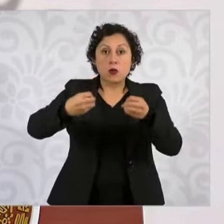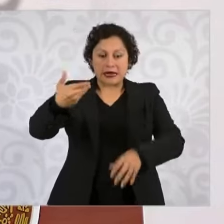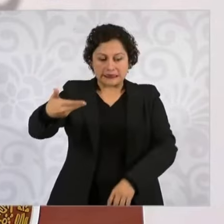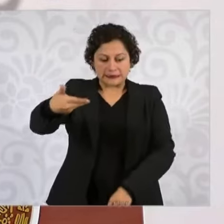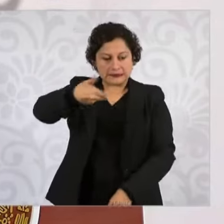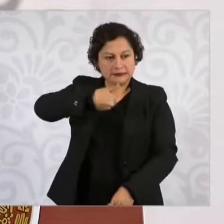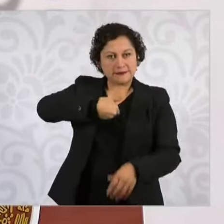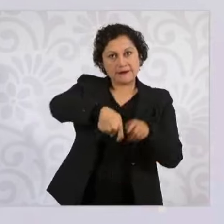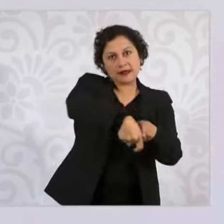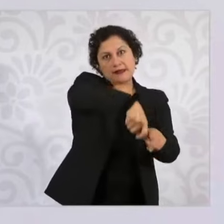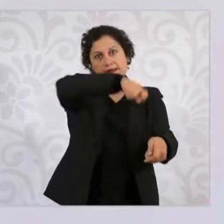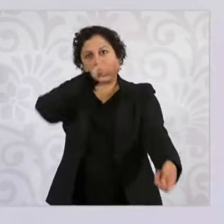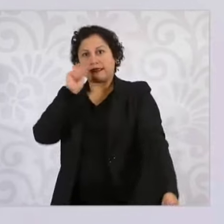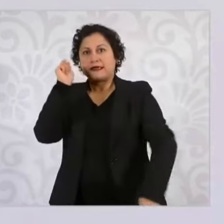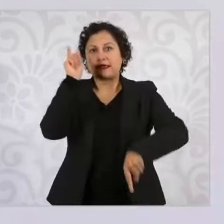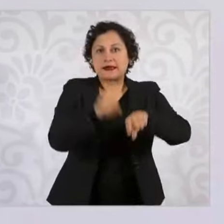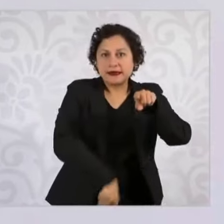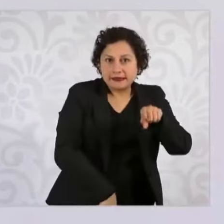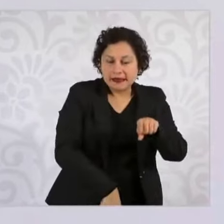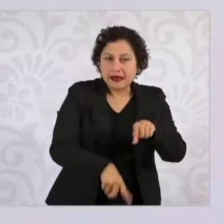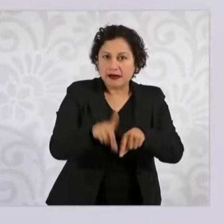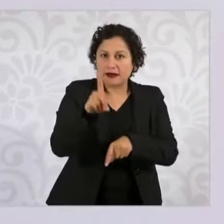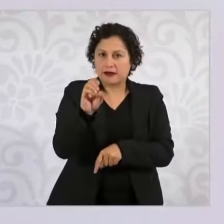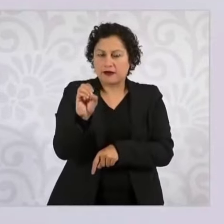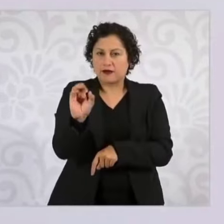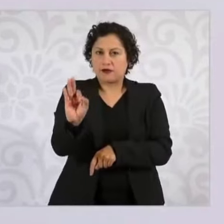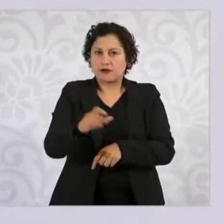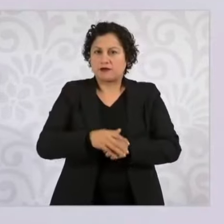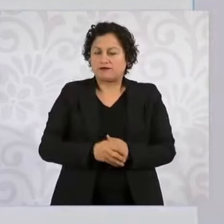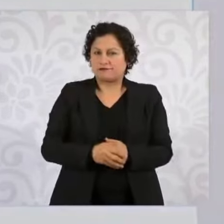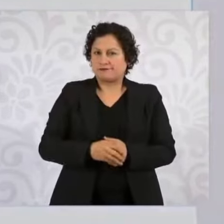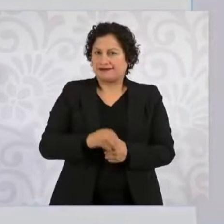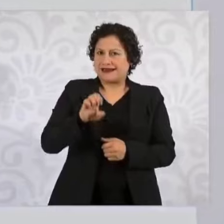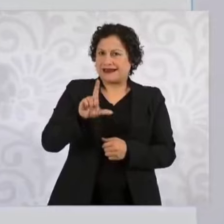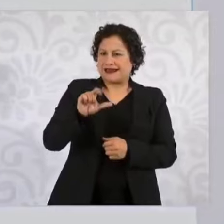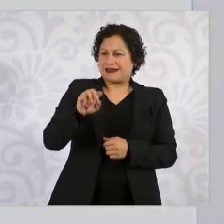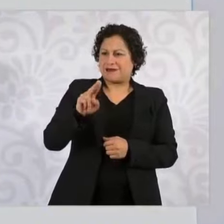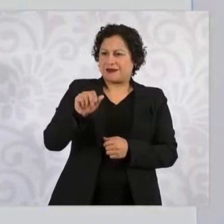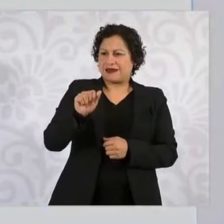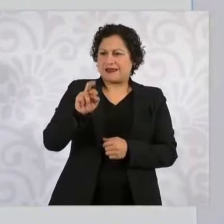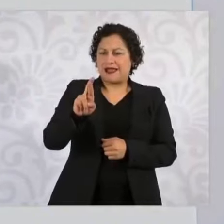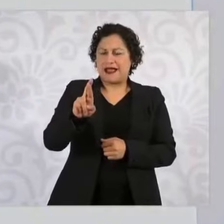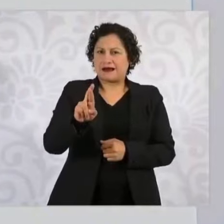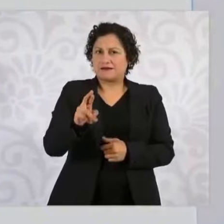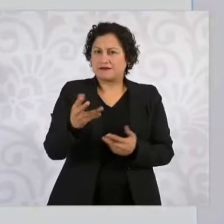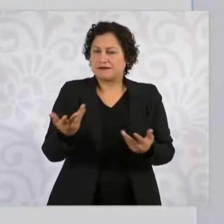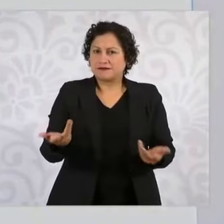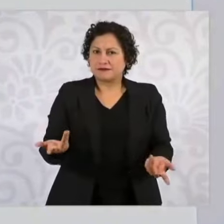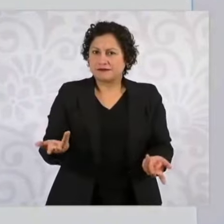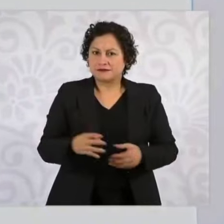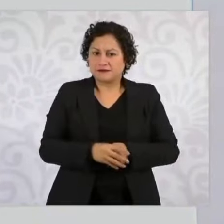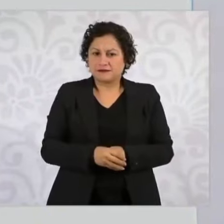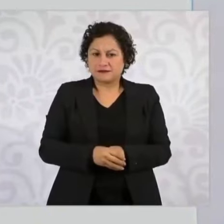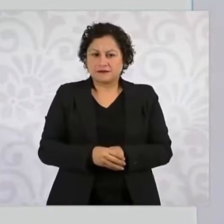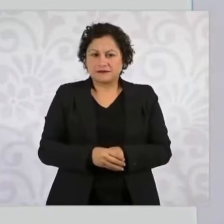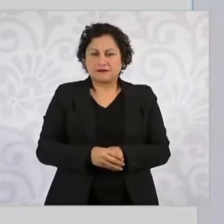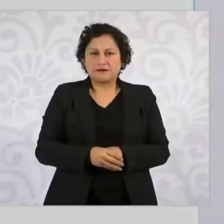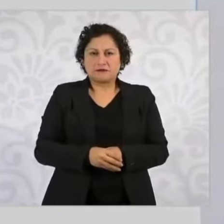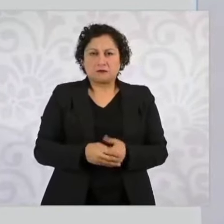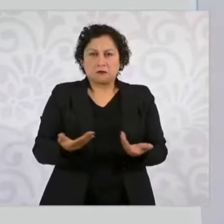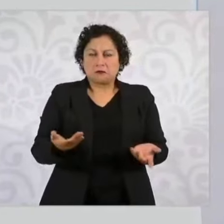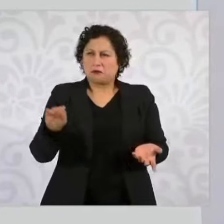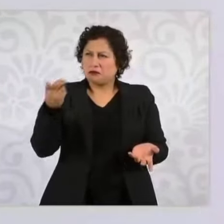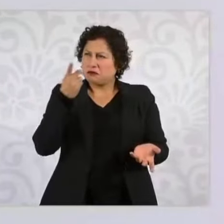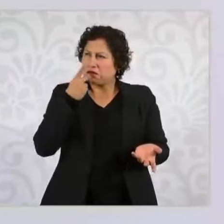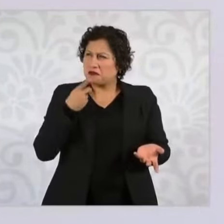Por eso, ayer lo repetí tantas veces. O vean ustedes esto, a quien nos ve. ¿Qué quiere decir eliminar esto?